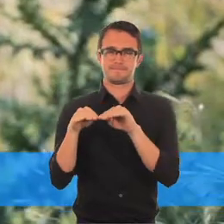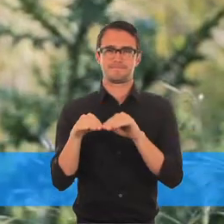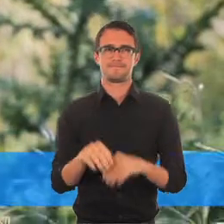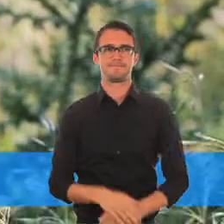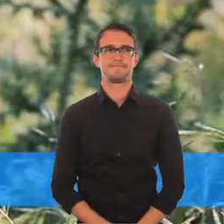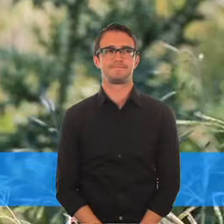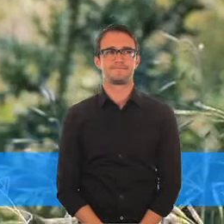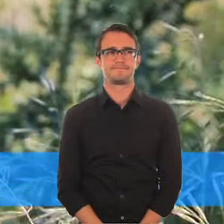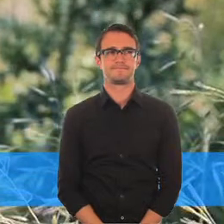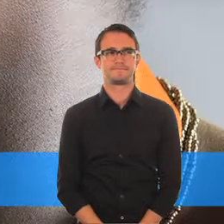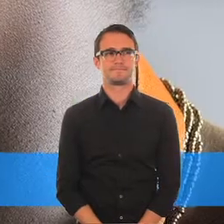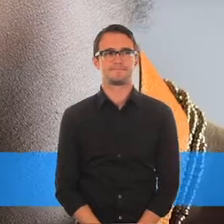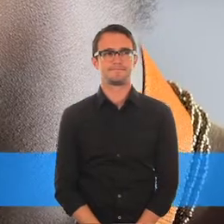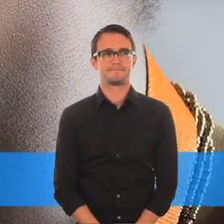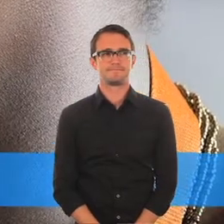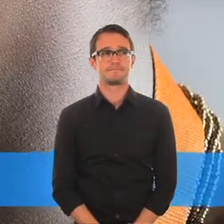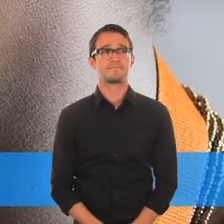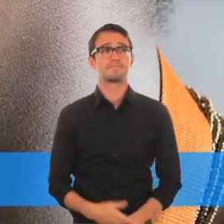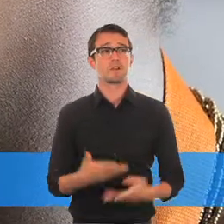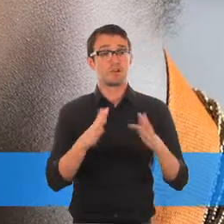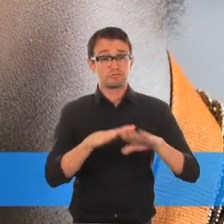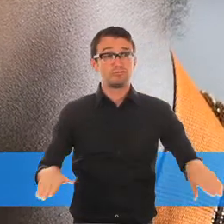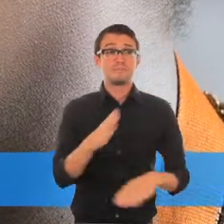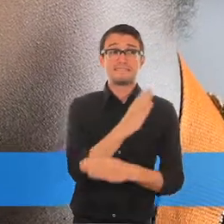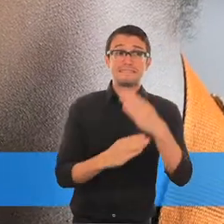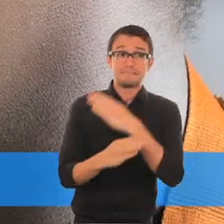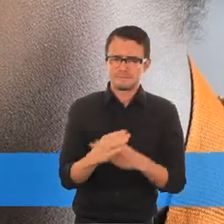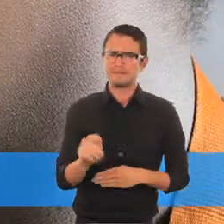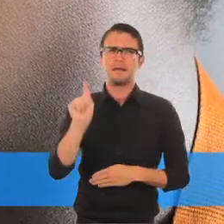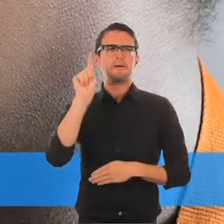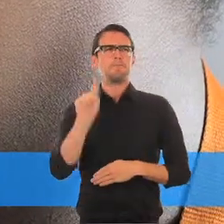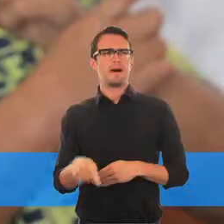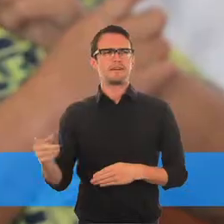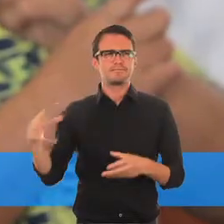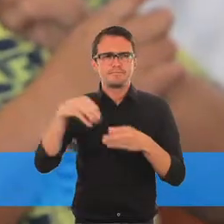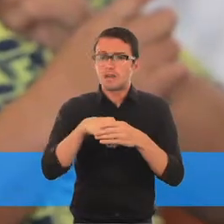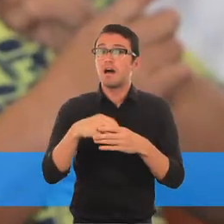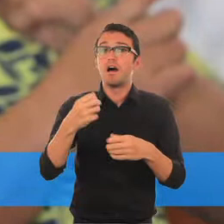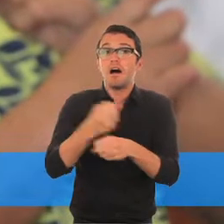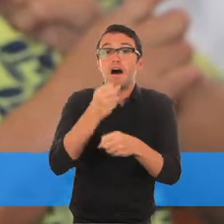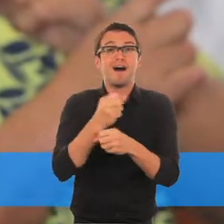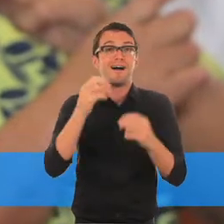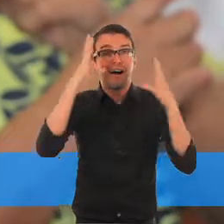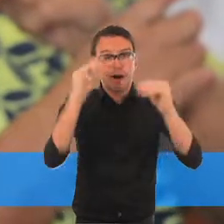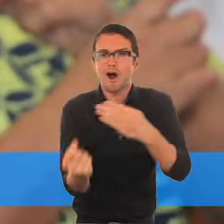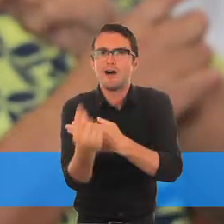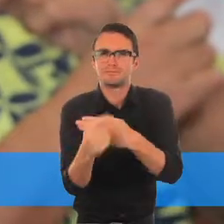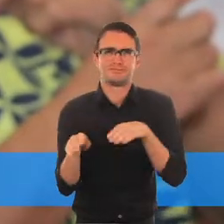lograr la ecuidad y la inclusión para los niños con discapacidad, debemos garantizar que se les ofrezcan iguales oportunidades desde temprana edad y en todo